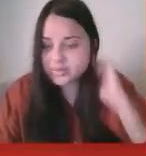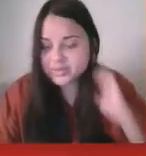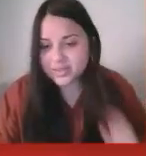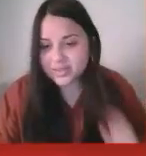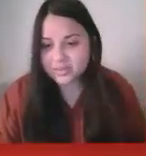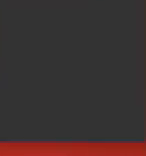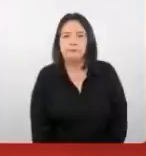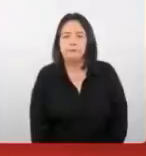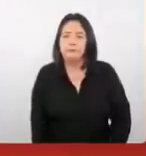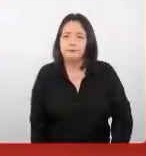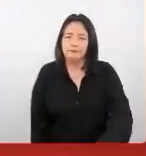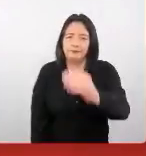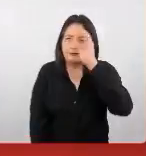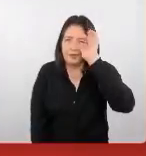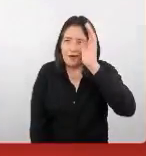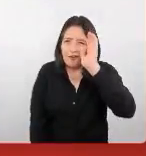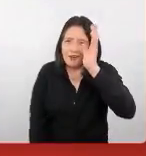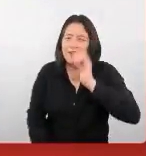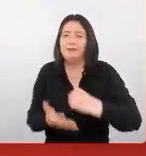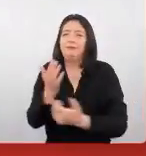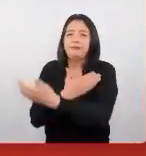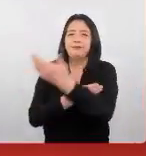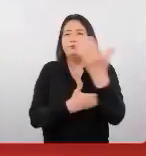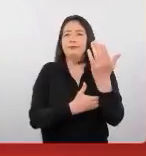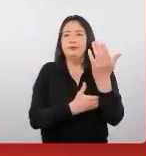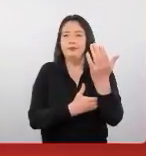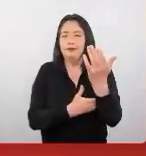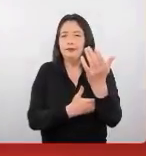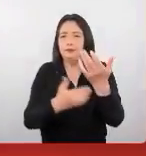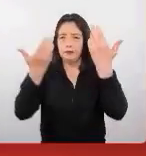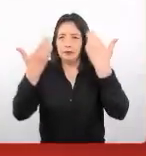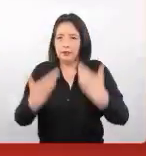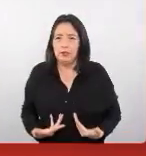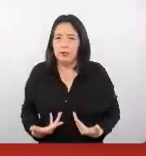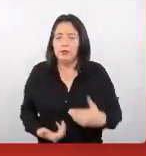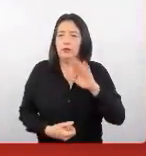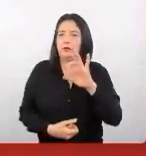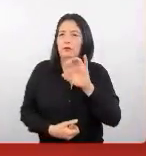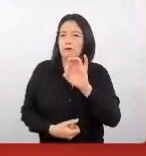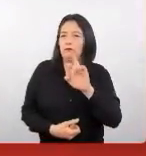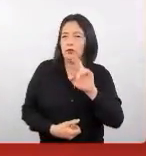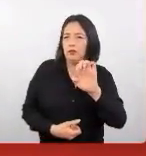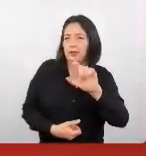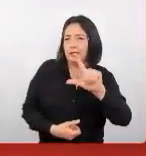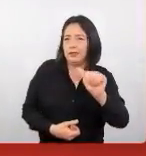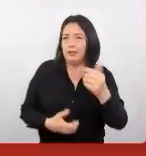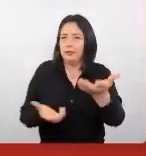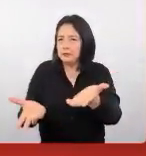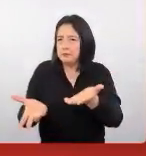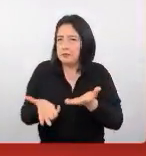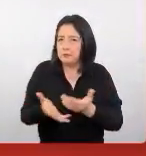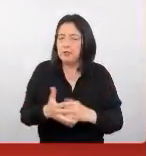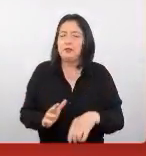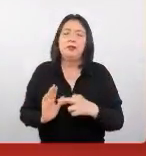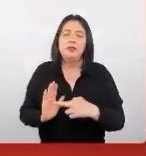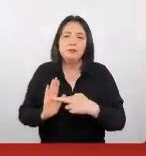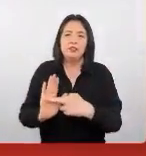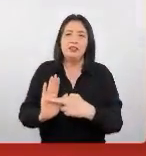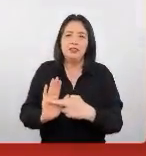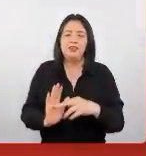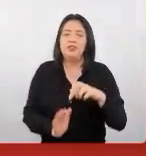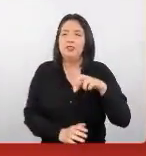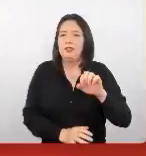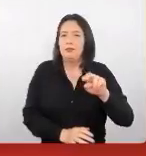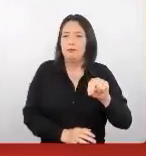Hola, ¿cómo están? Muy buenos días, soy Fiorella Panana y les doy la bienvenida a nombre de PROMPERU al